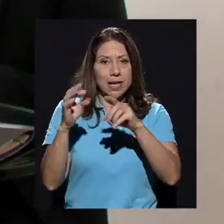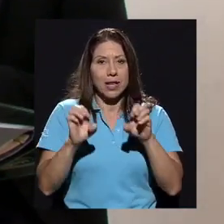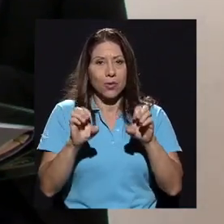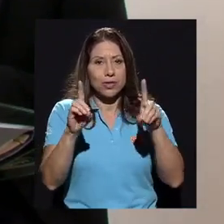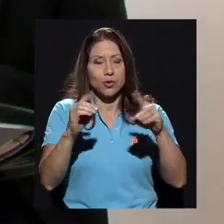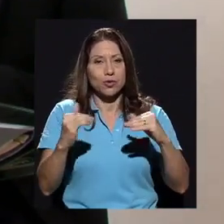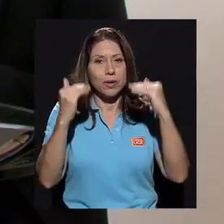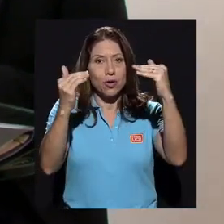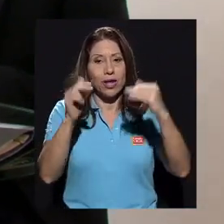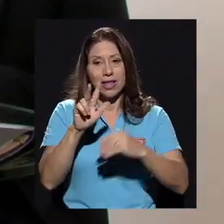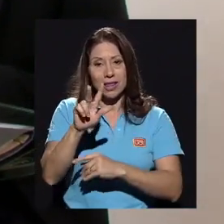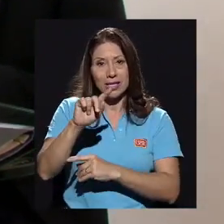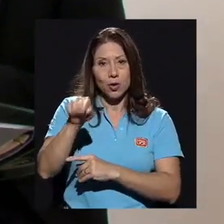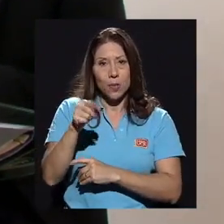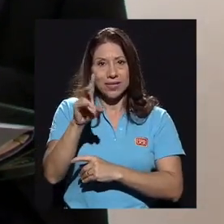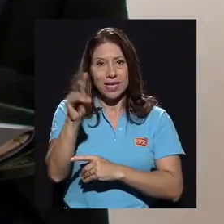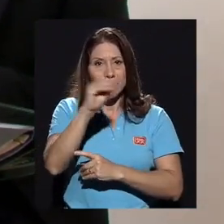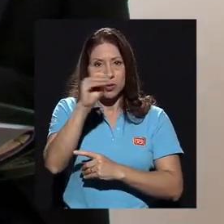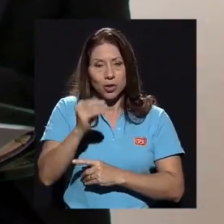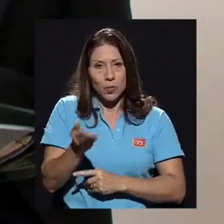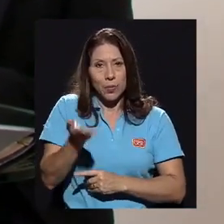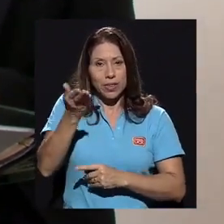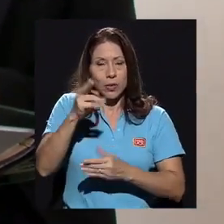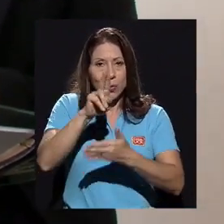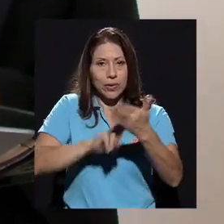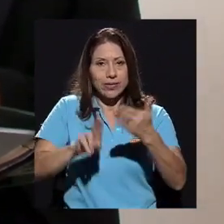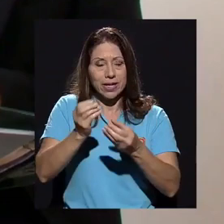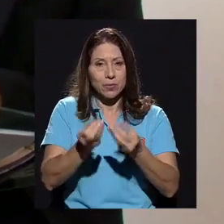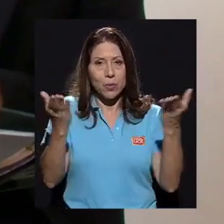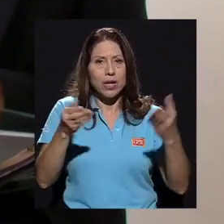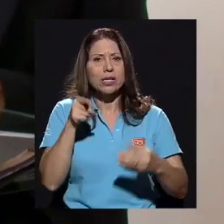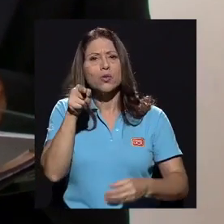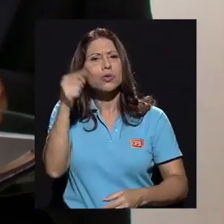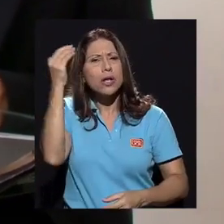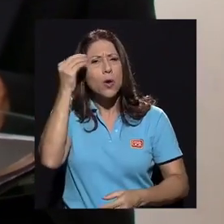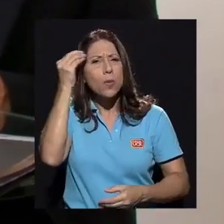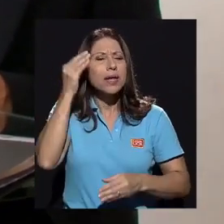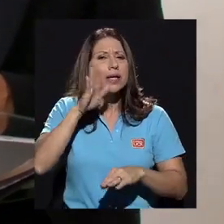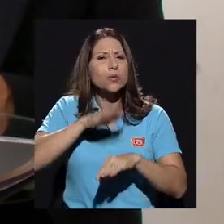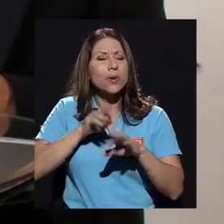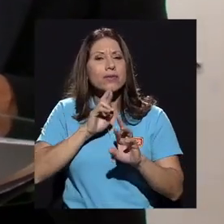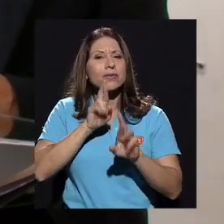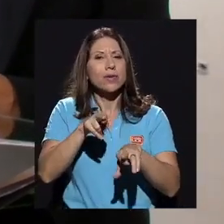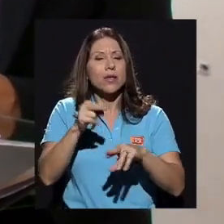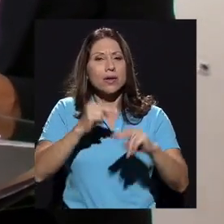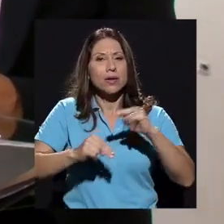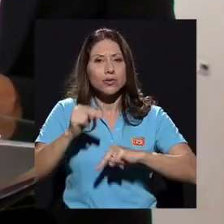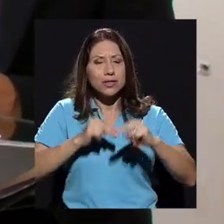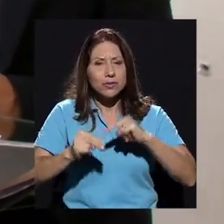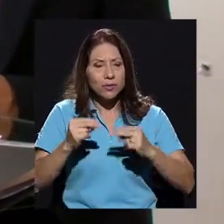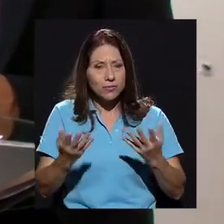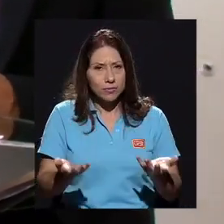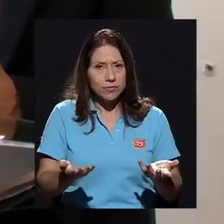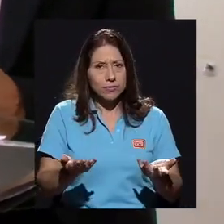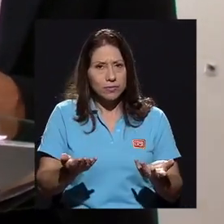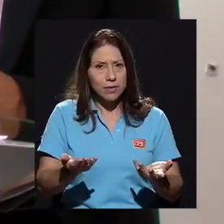,7% en el presupuesto para las universidades públicas. ¿Qué opina usted del resultado de esa negociación que se